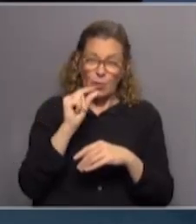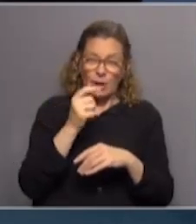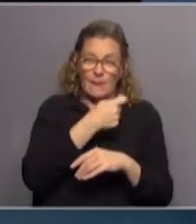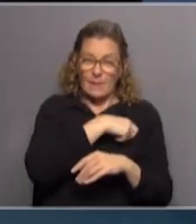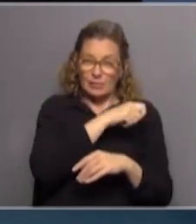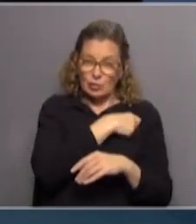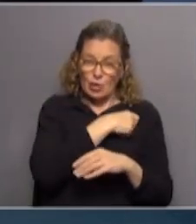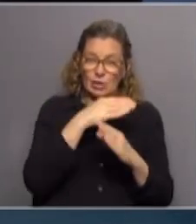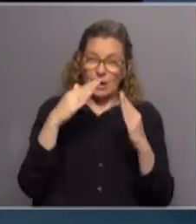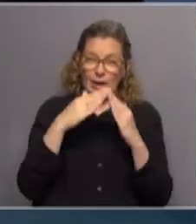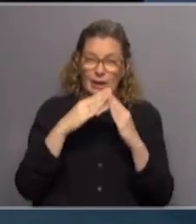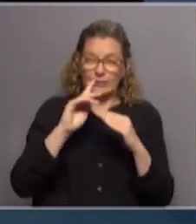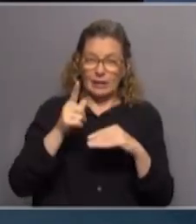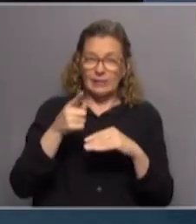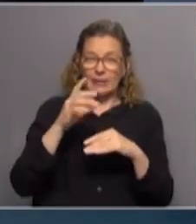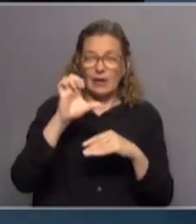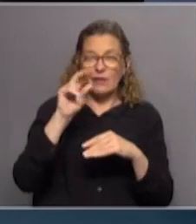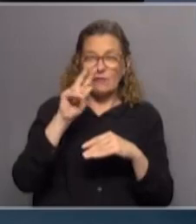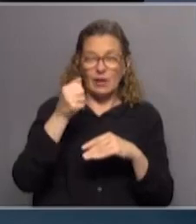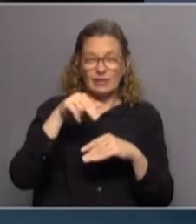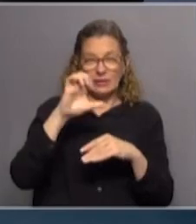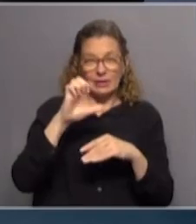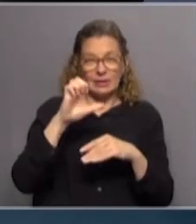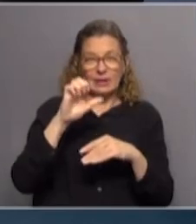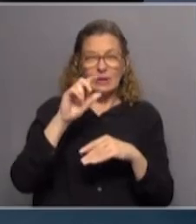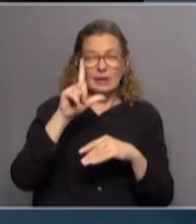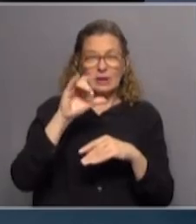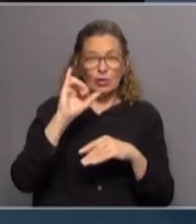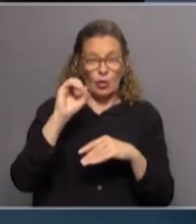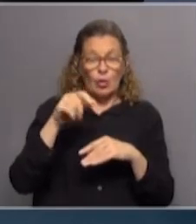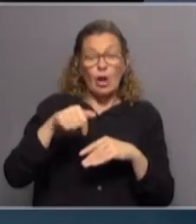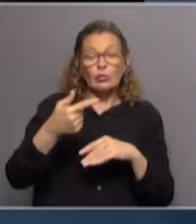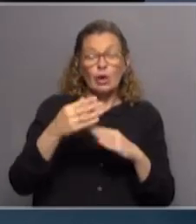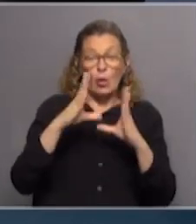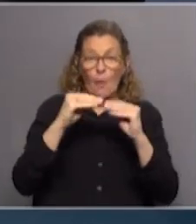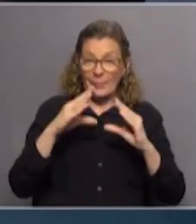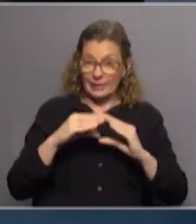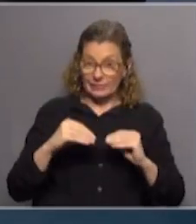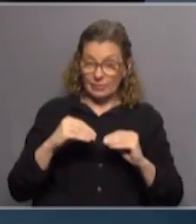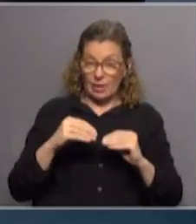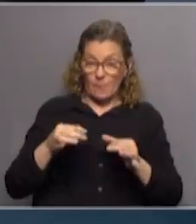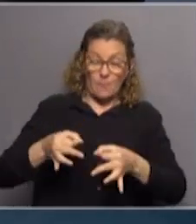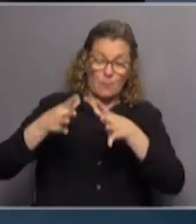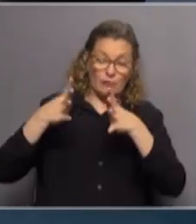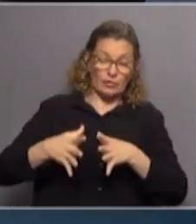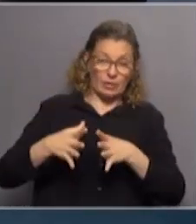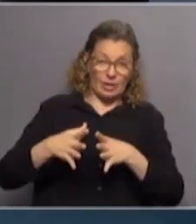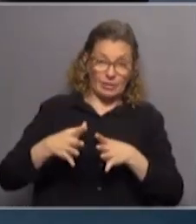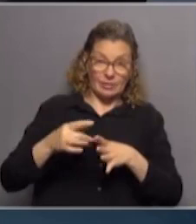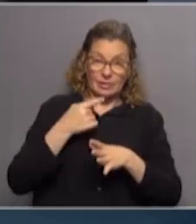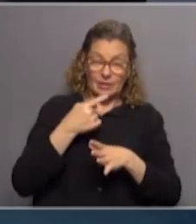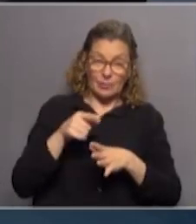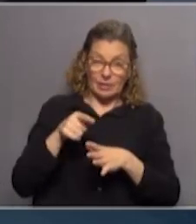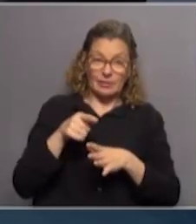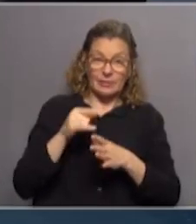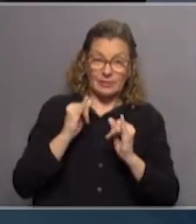si no recuerdo mal el evangélico una más las demás son cooperativas de profesionales digamos ¿no? allí